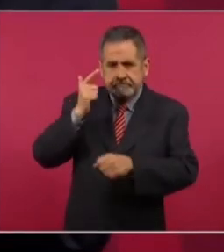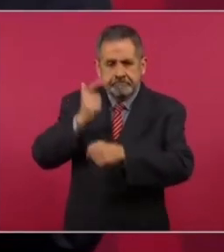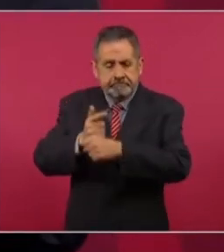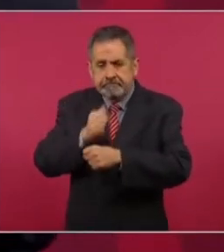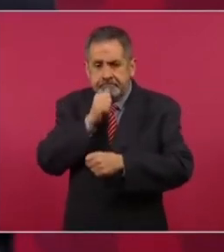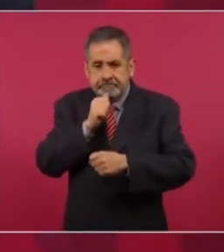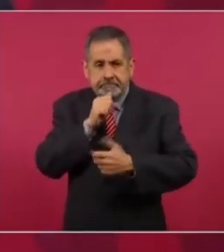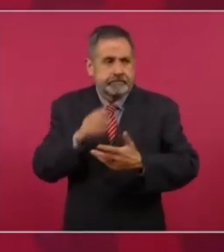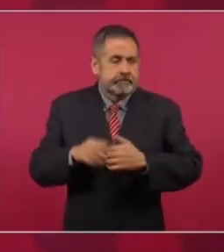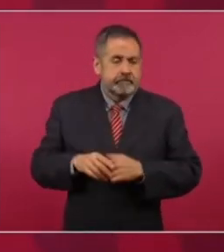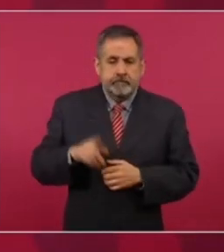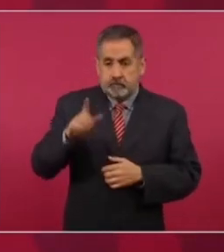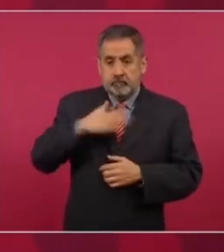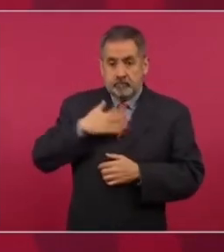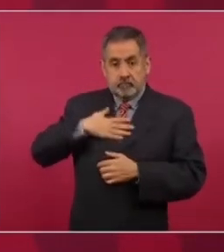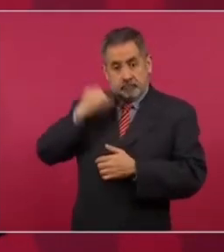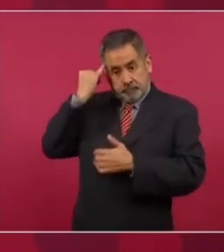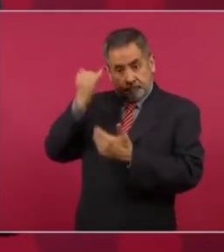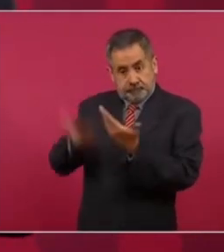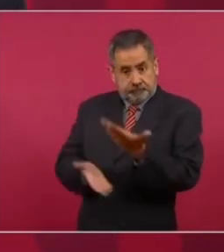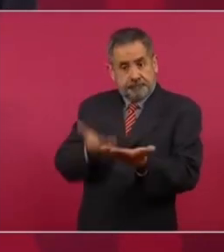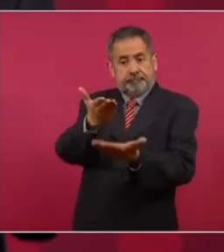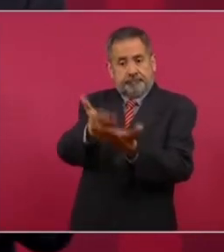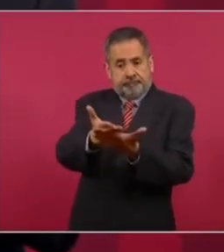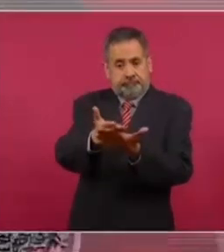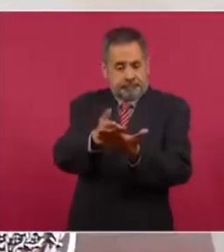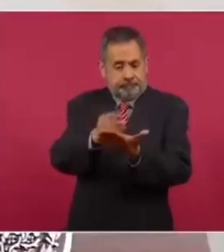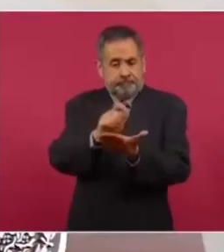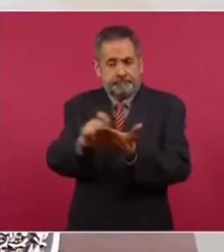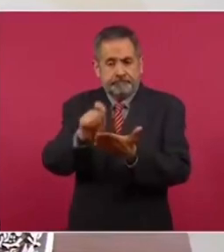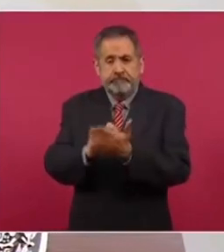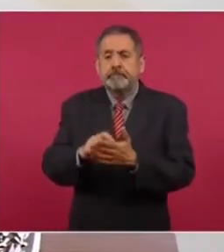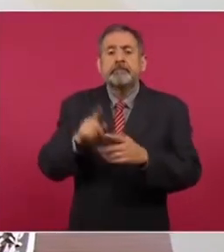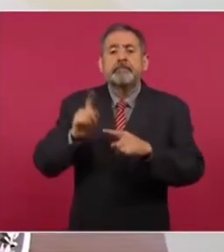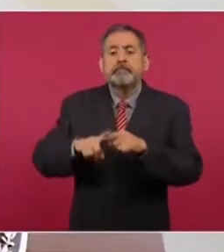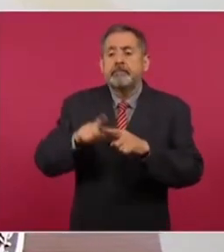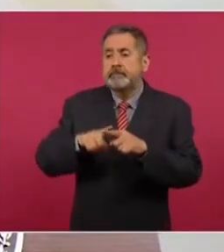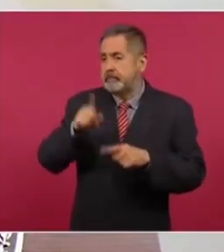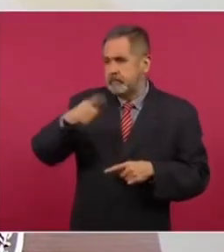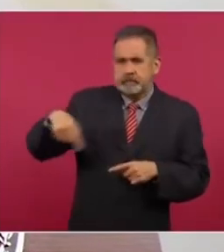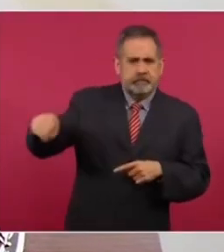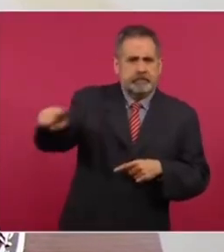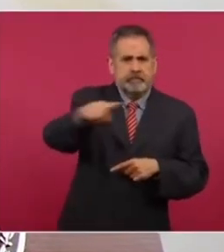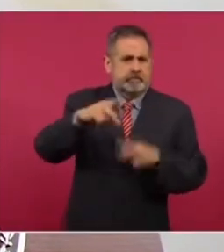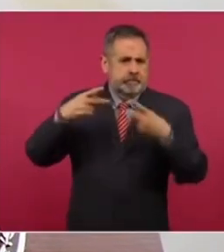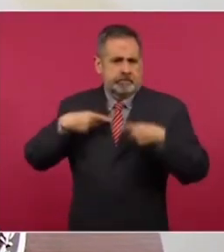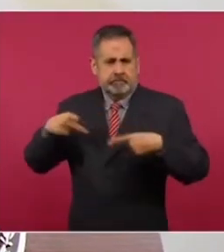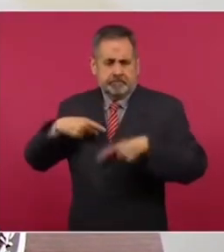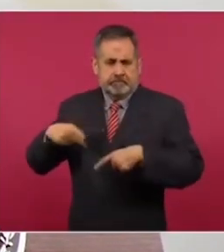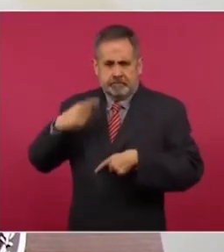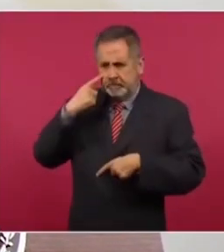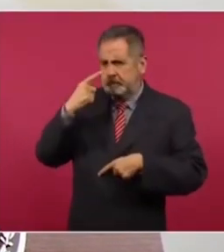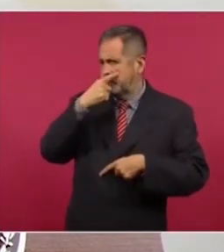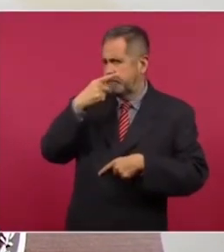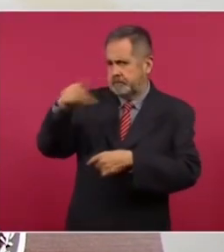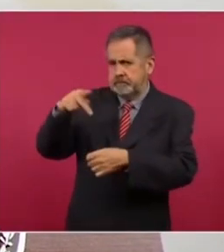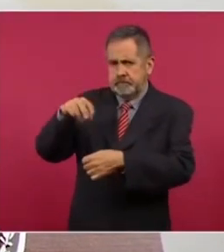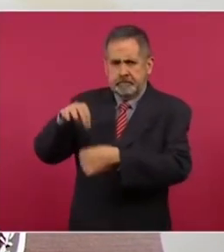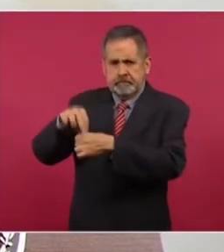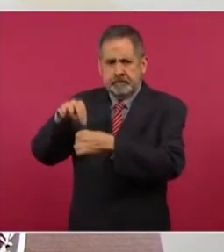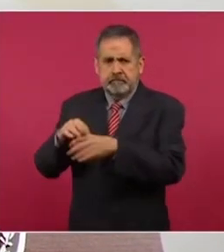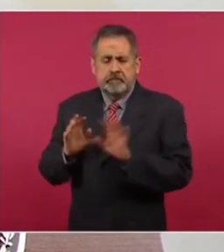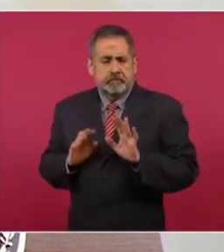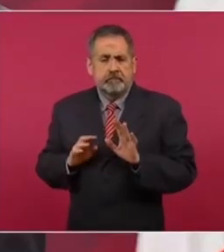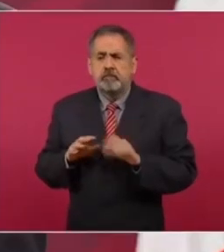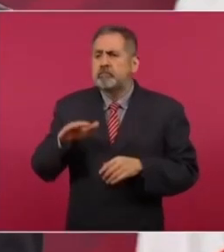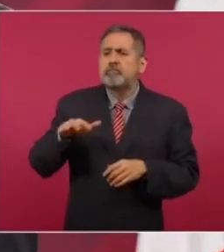que la propuesta es que la gente los ciudadanos porque es un órgano independiente